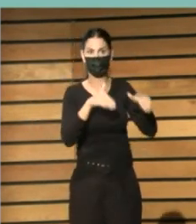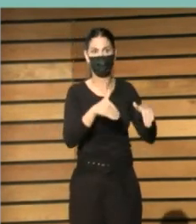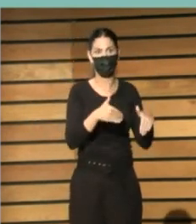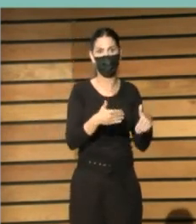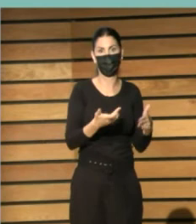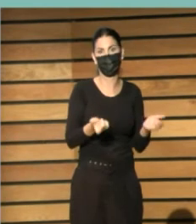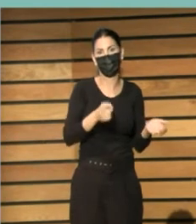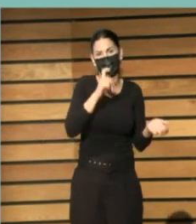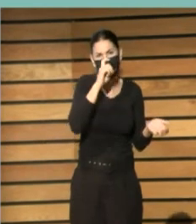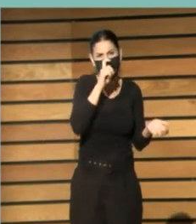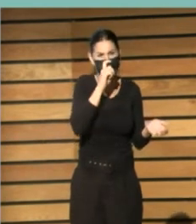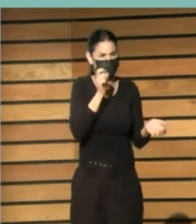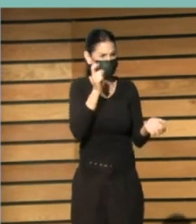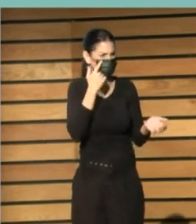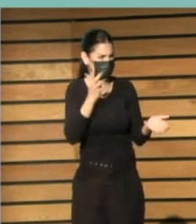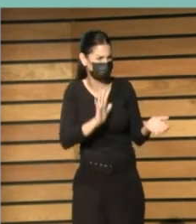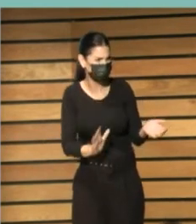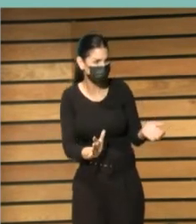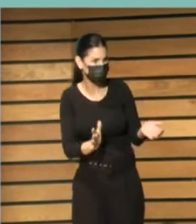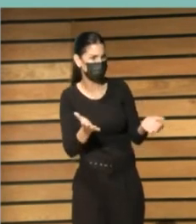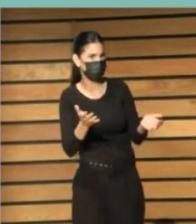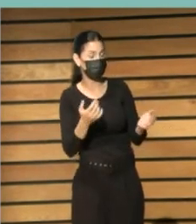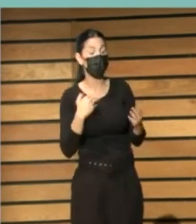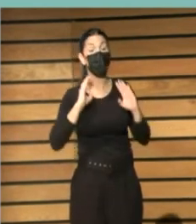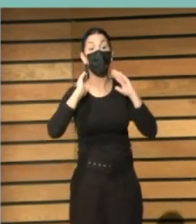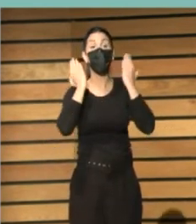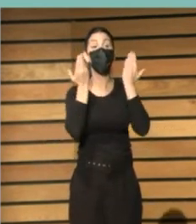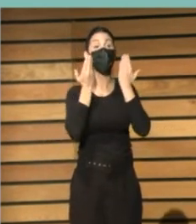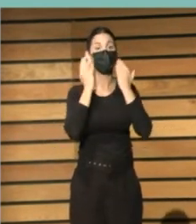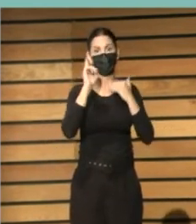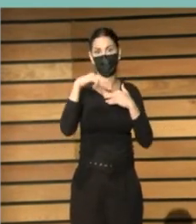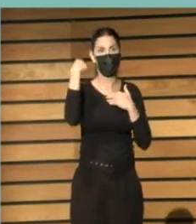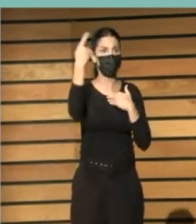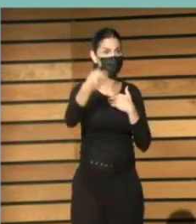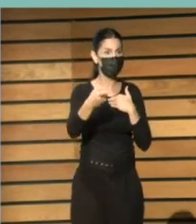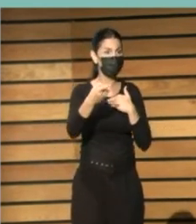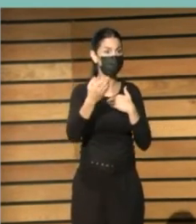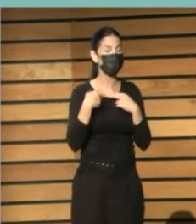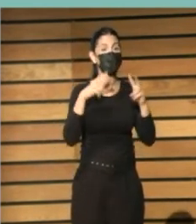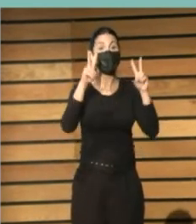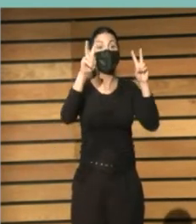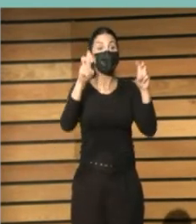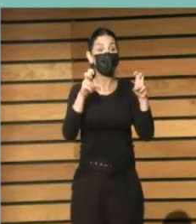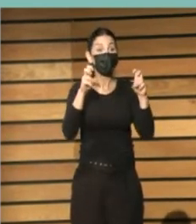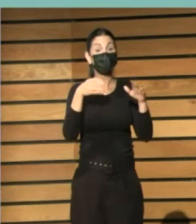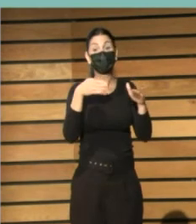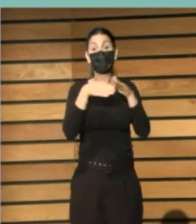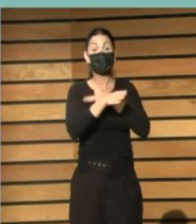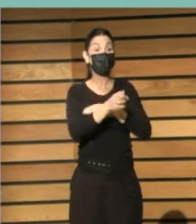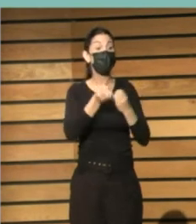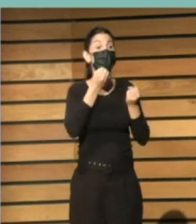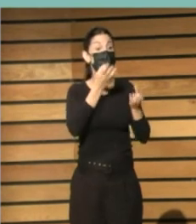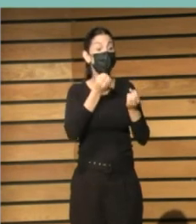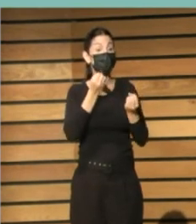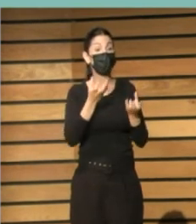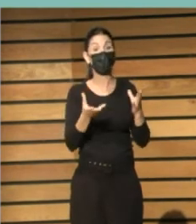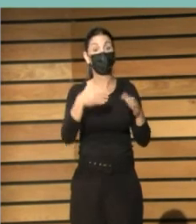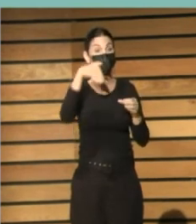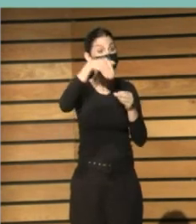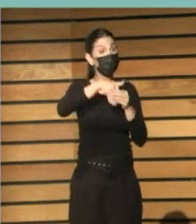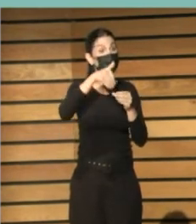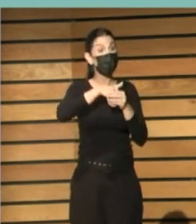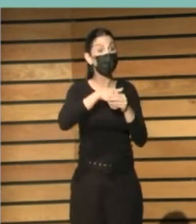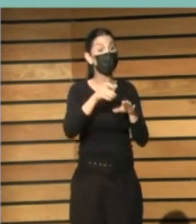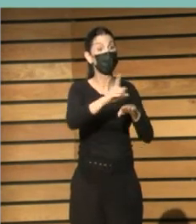va a ser un momento importante yo creo que en el próximo congreso el acceso a la información y a los contenidos digitales en dos años va a avanzar